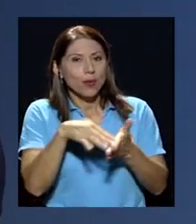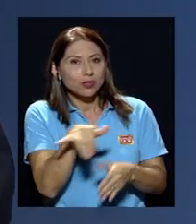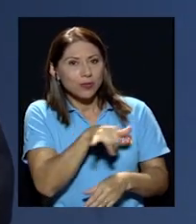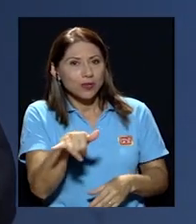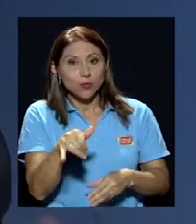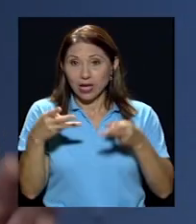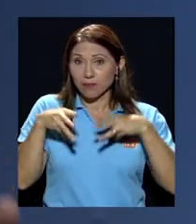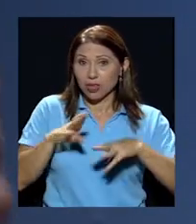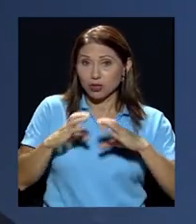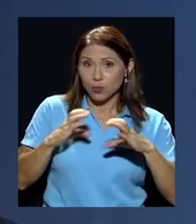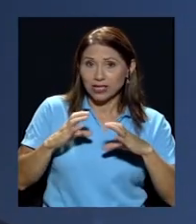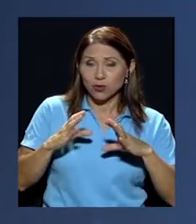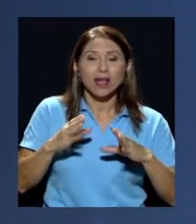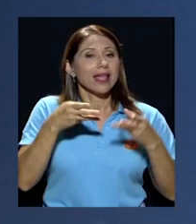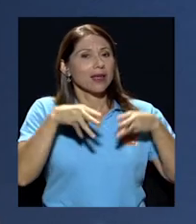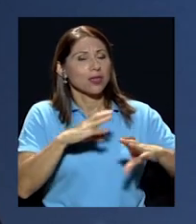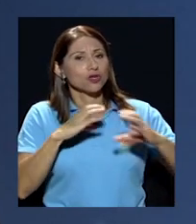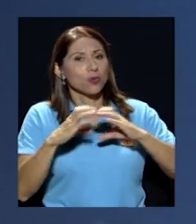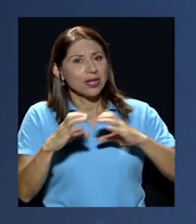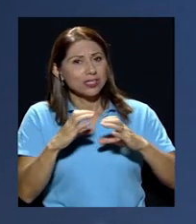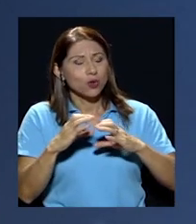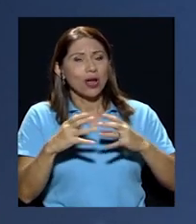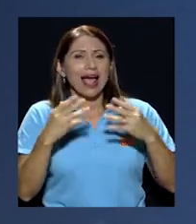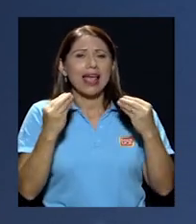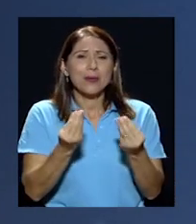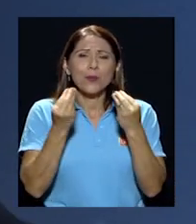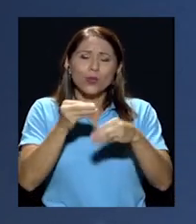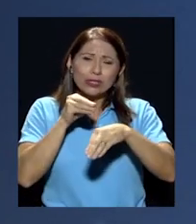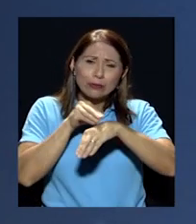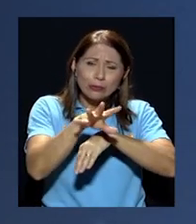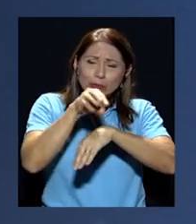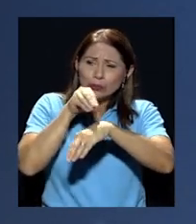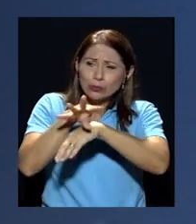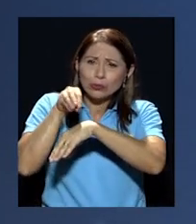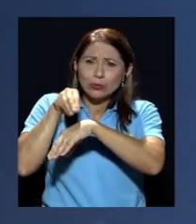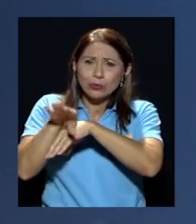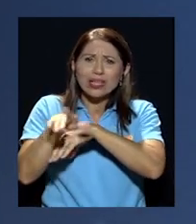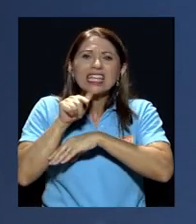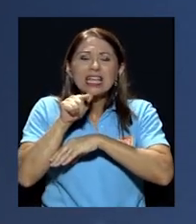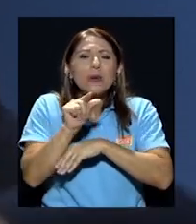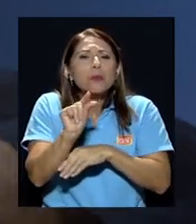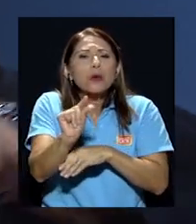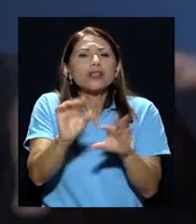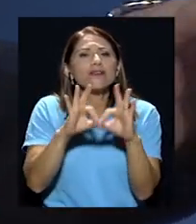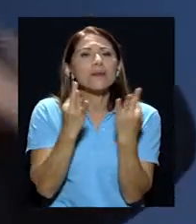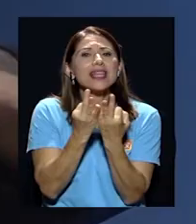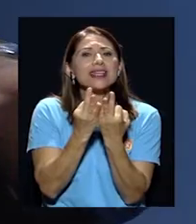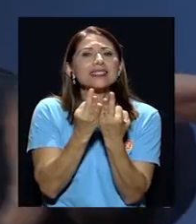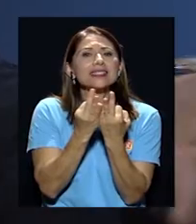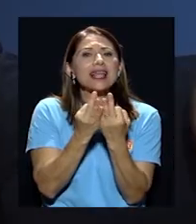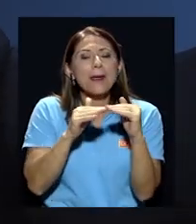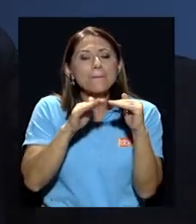comunicación en medio de comunicación hay una enorme influencia de muy muy pocas familias menos de 10 que después